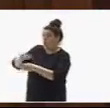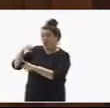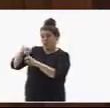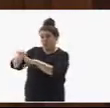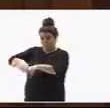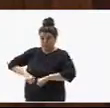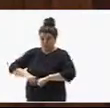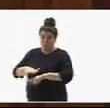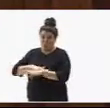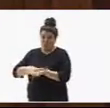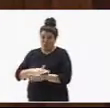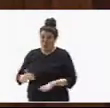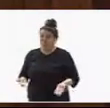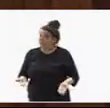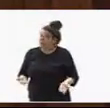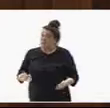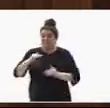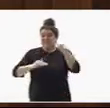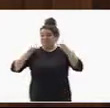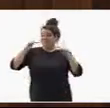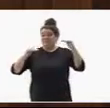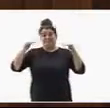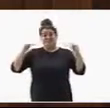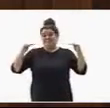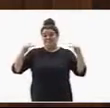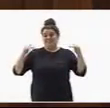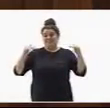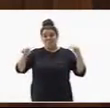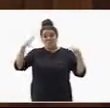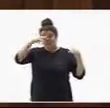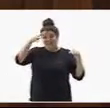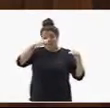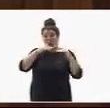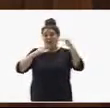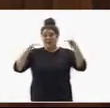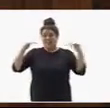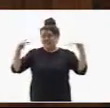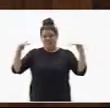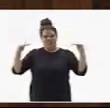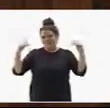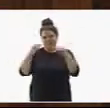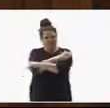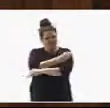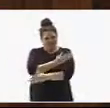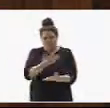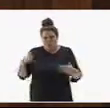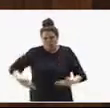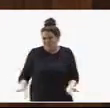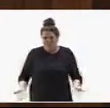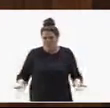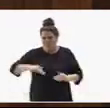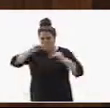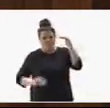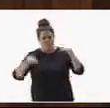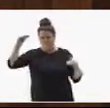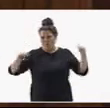Estabilidad y señor Clavijo hoy por hoy son términos opuestos. Mire, solo le pido